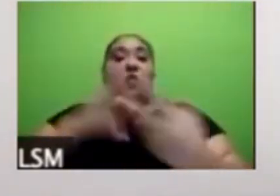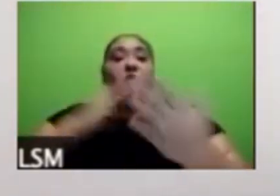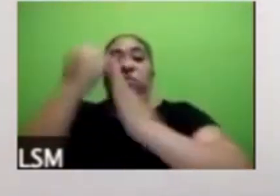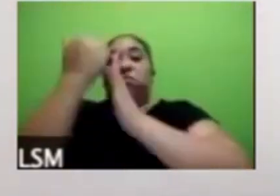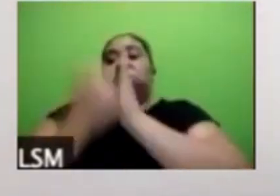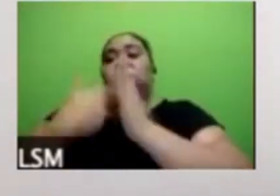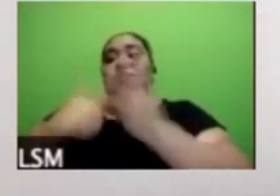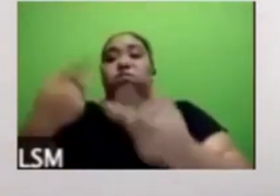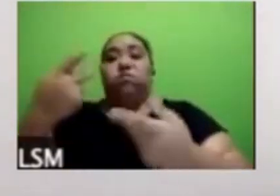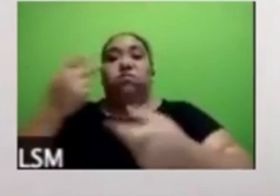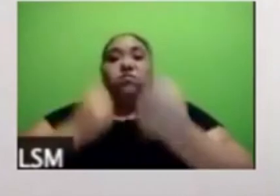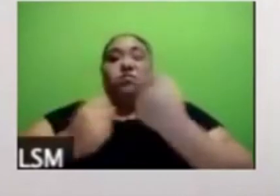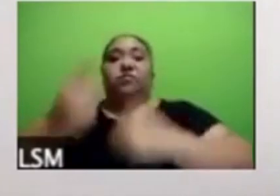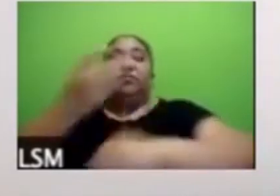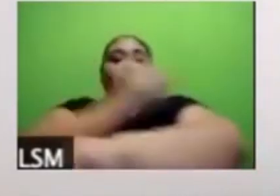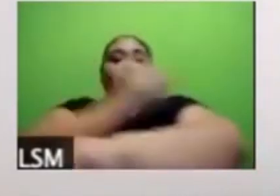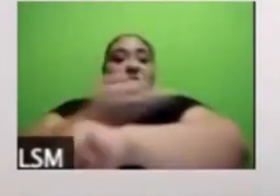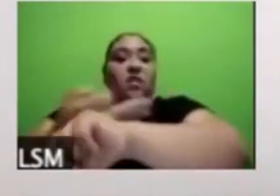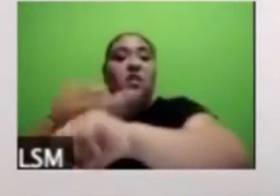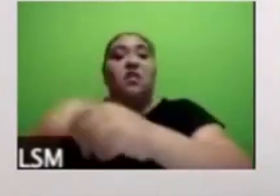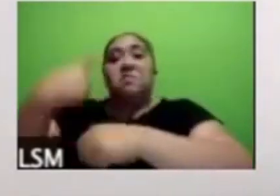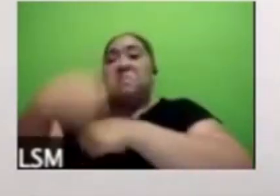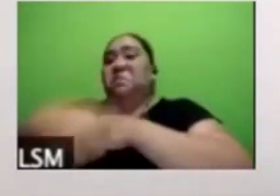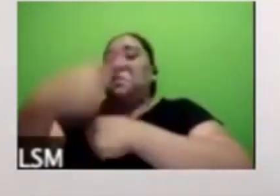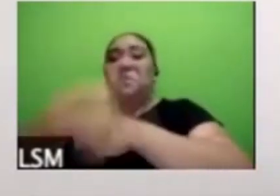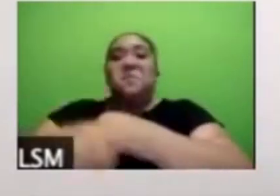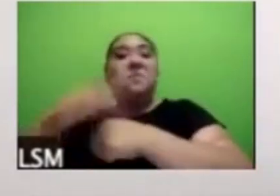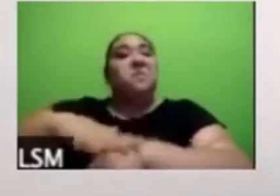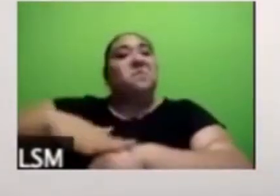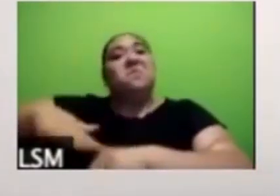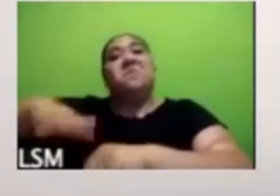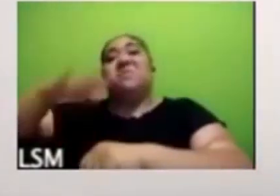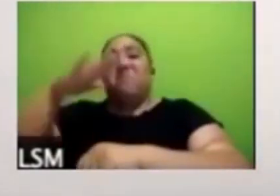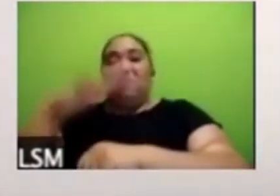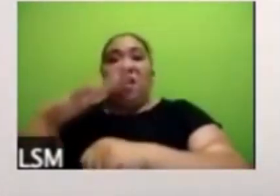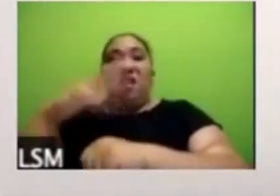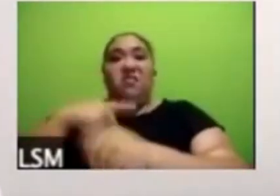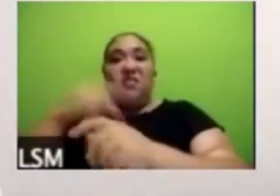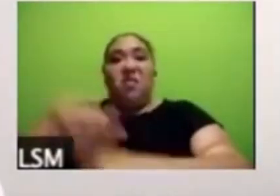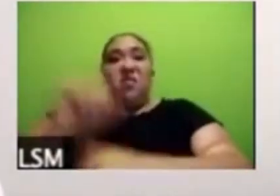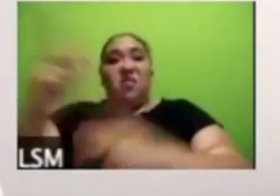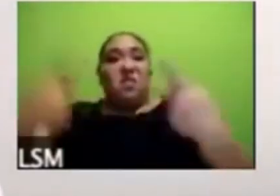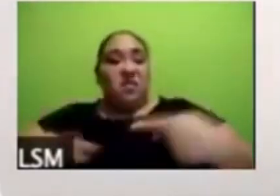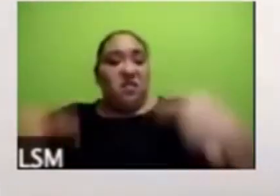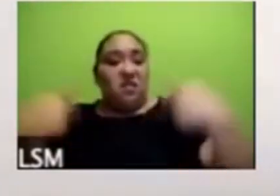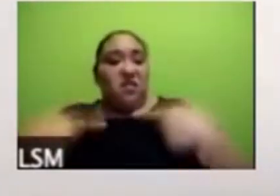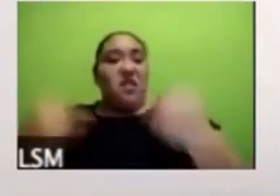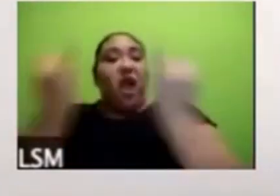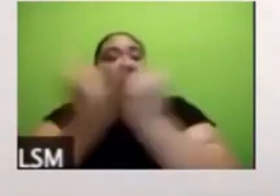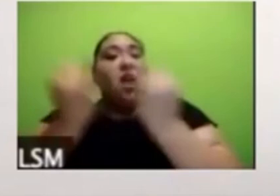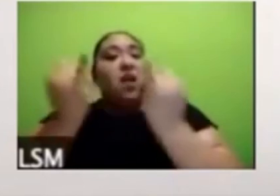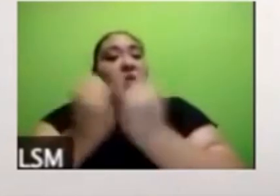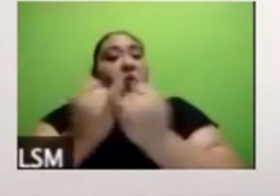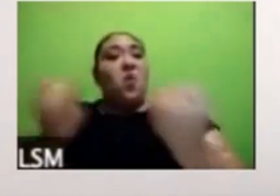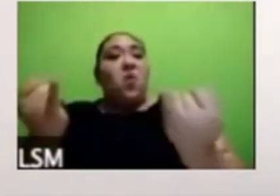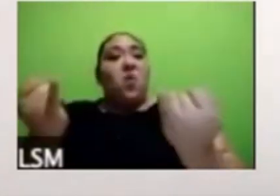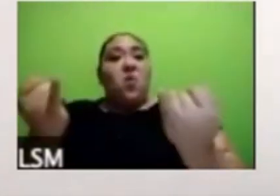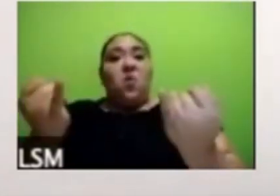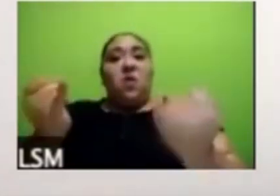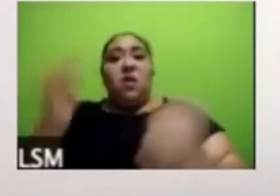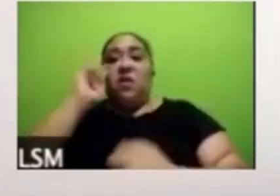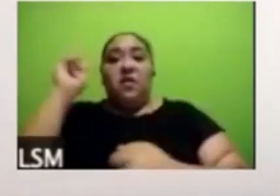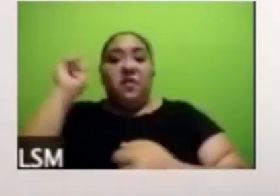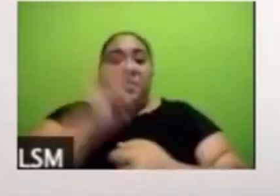salir muchísimo más dañadas de esta situación que otras también ha sido muy lamentable ver que algunos actores